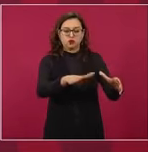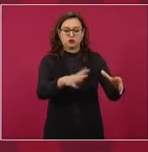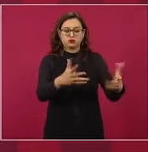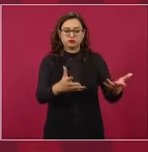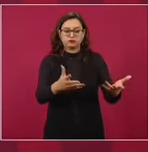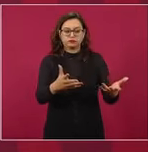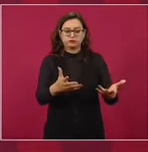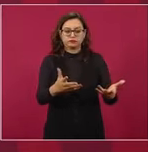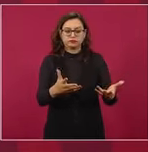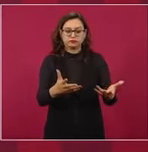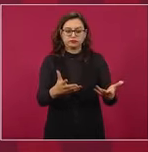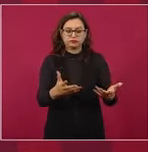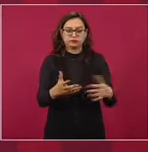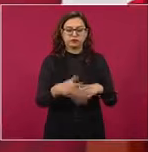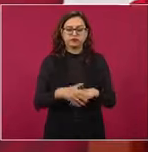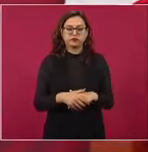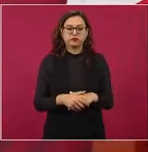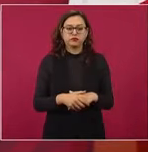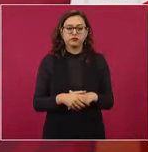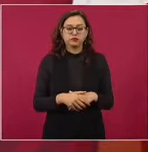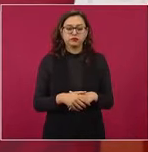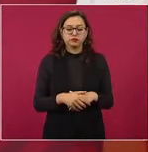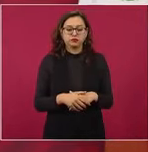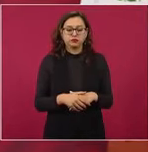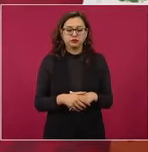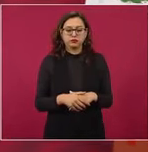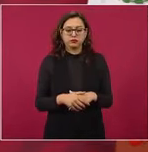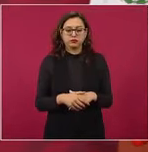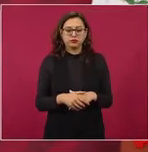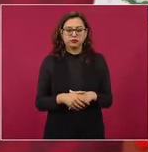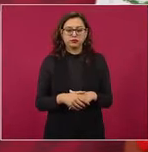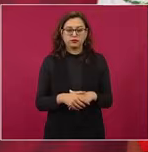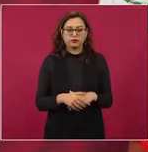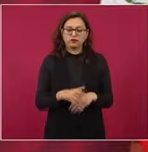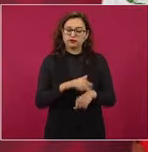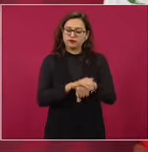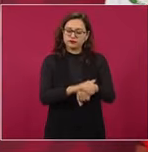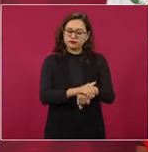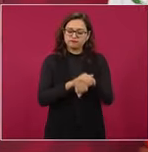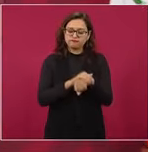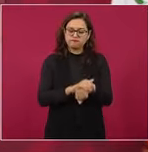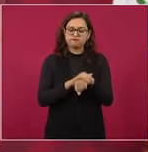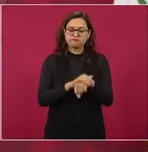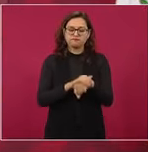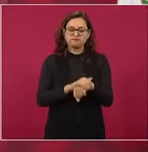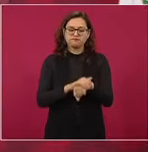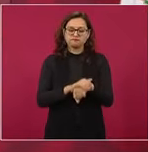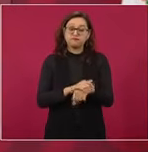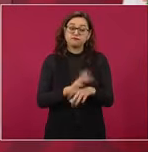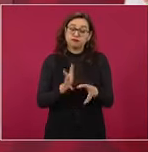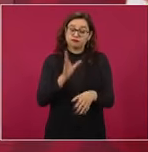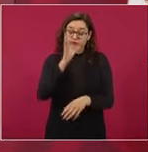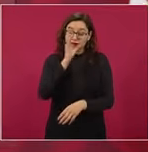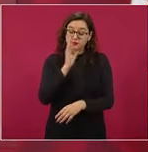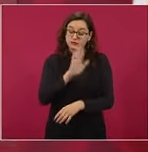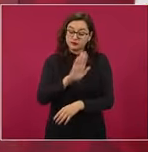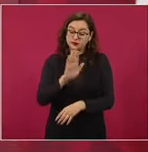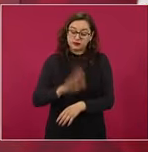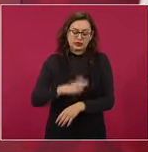en la casa de mi querido amigo, también ya fallecido,